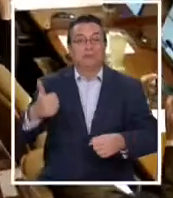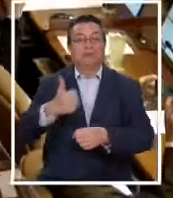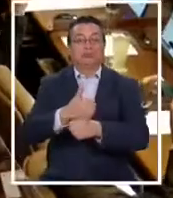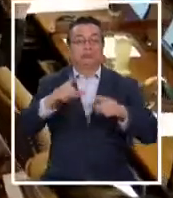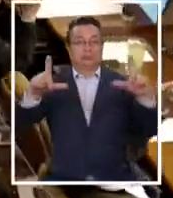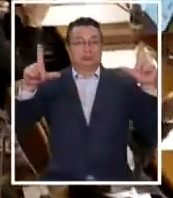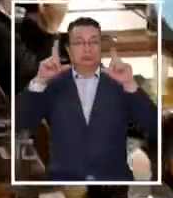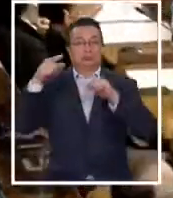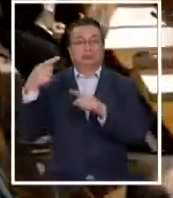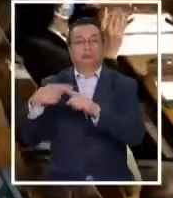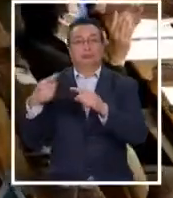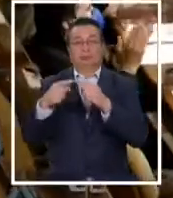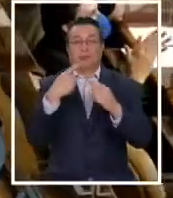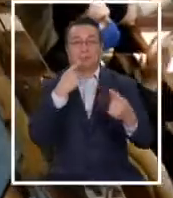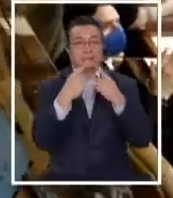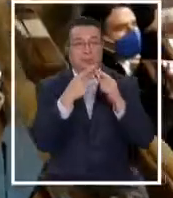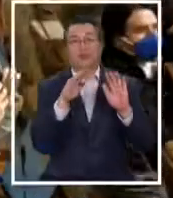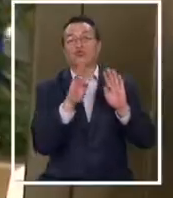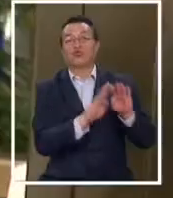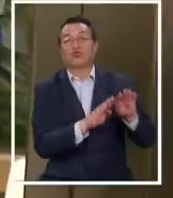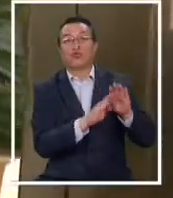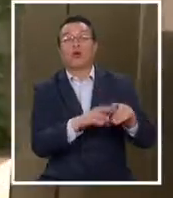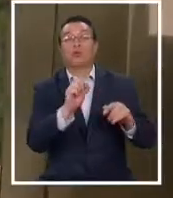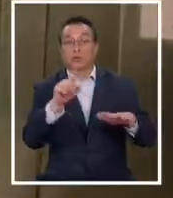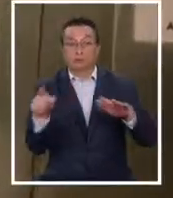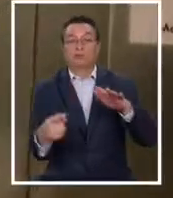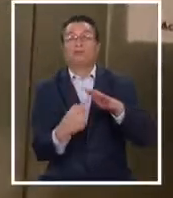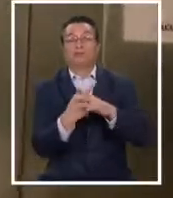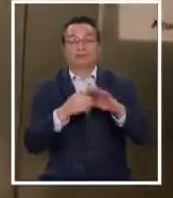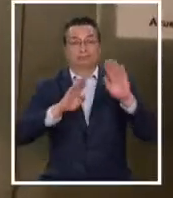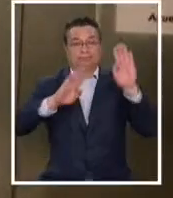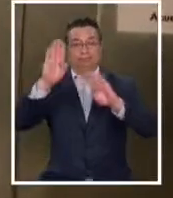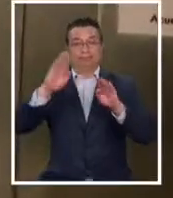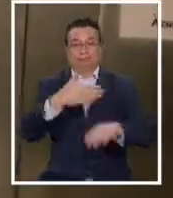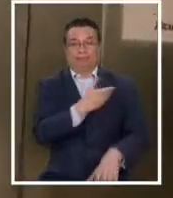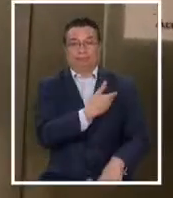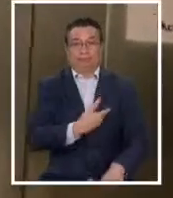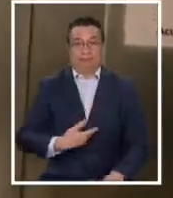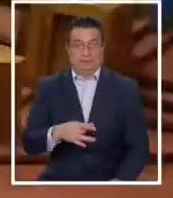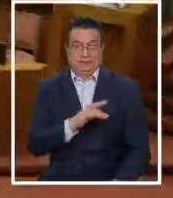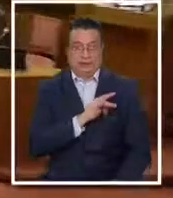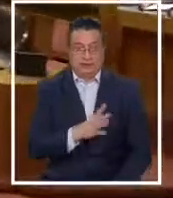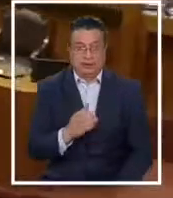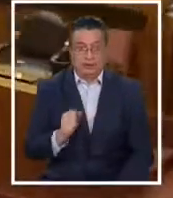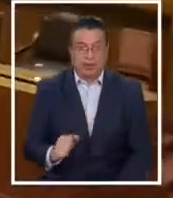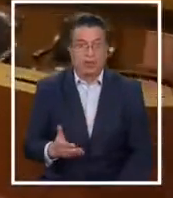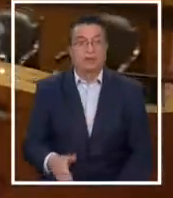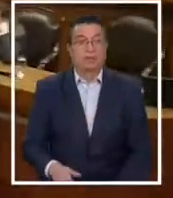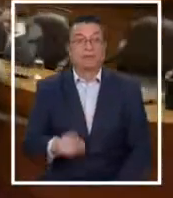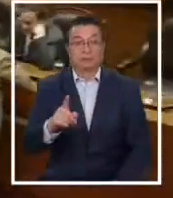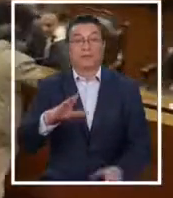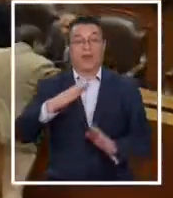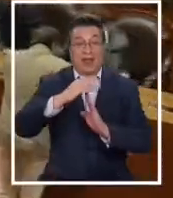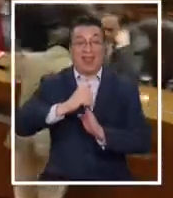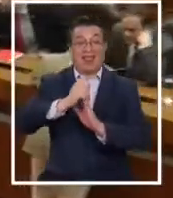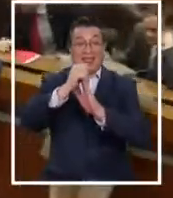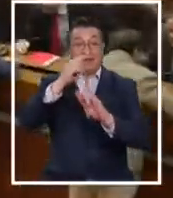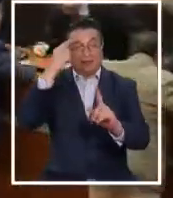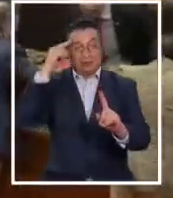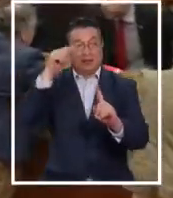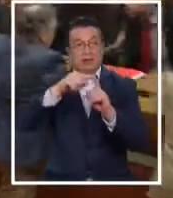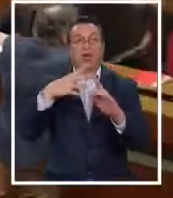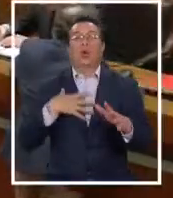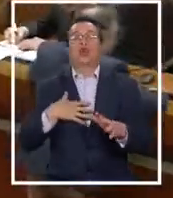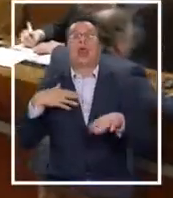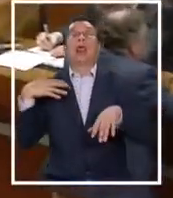primeros lugares de diversas encuestas y podría convertirse en candidata a la presidencia de la República. Se trata de un liderazgo centrado en el